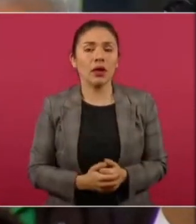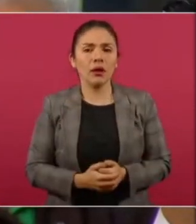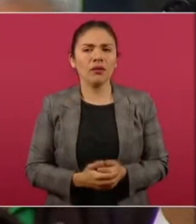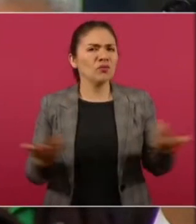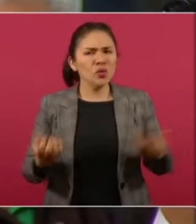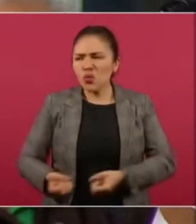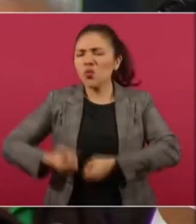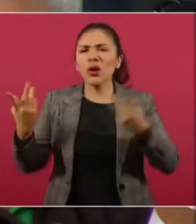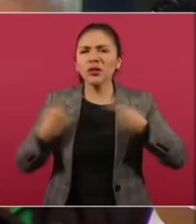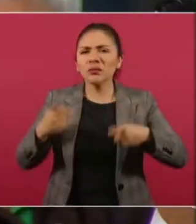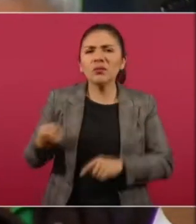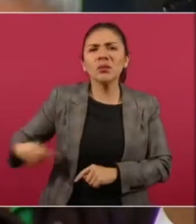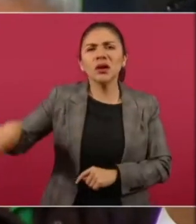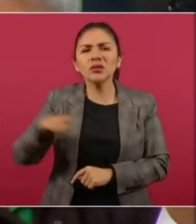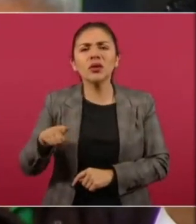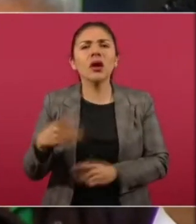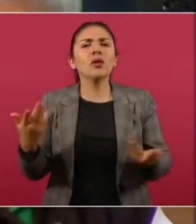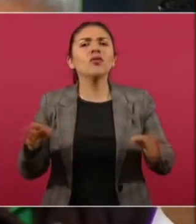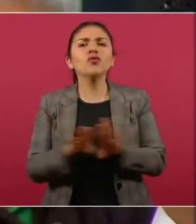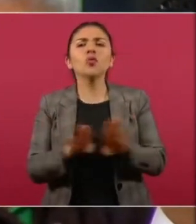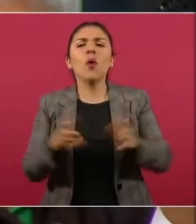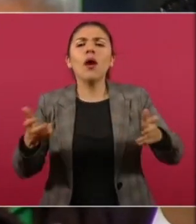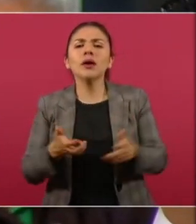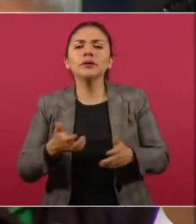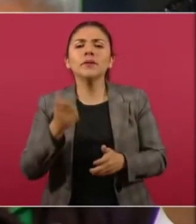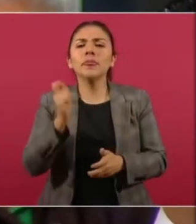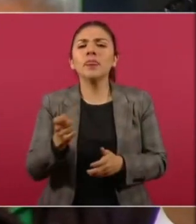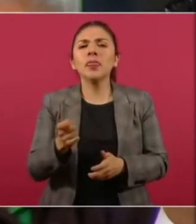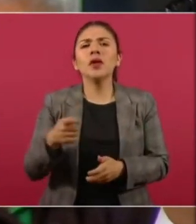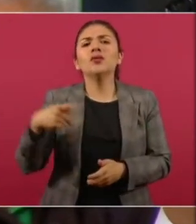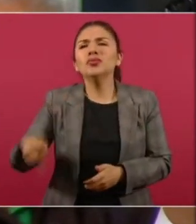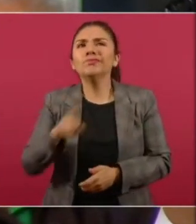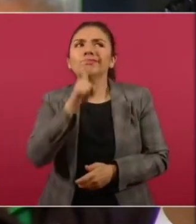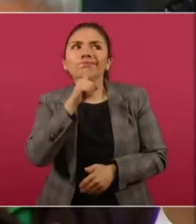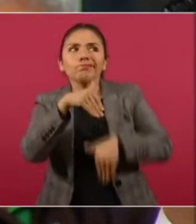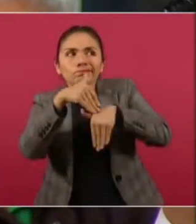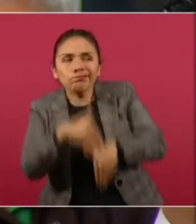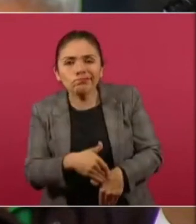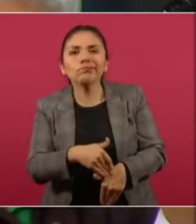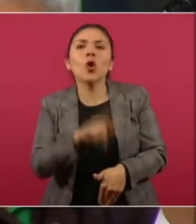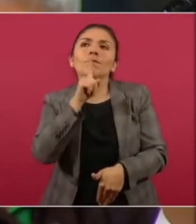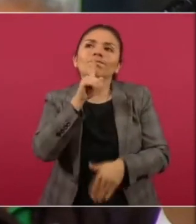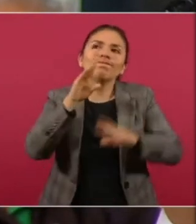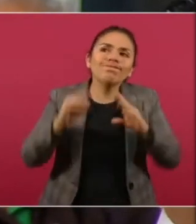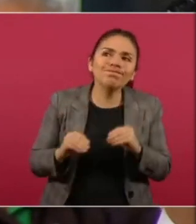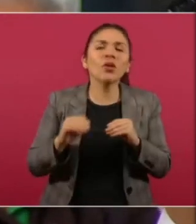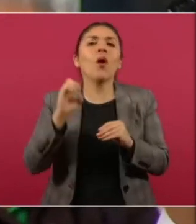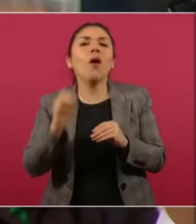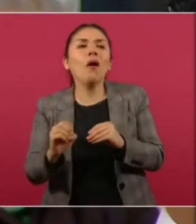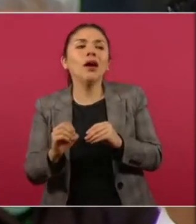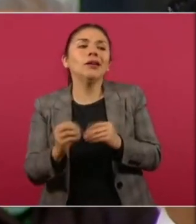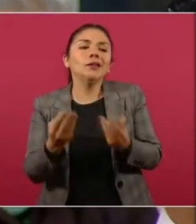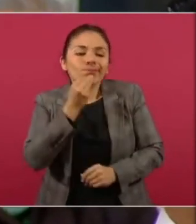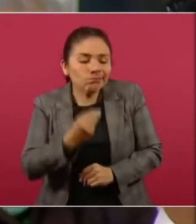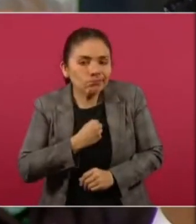a cuántas personas que actúan como, pues por sumisión, por silenciosos, por guardar silencio,